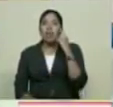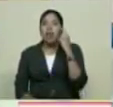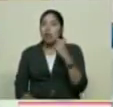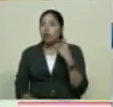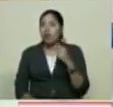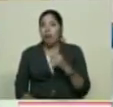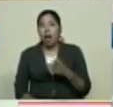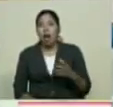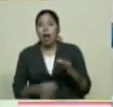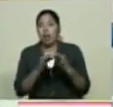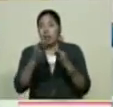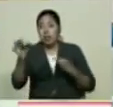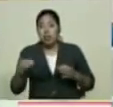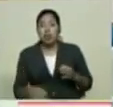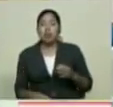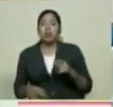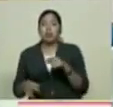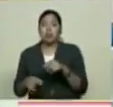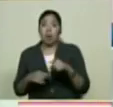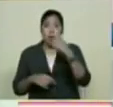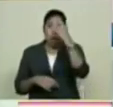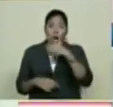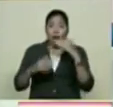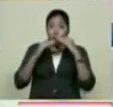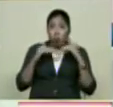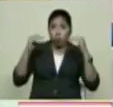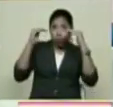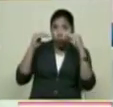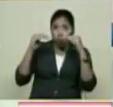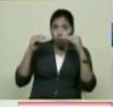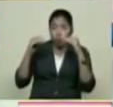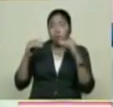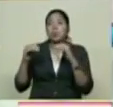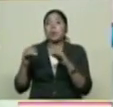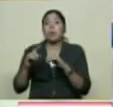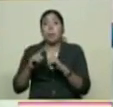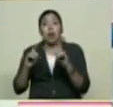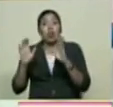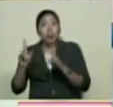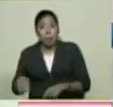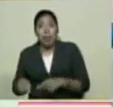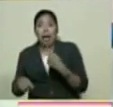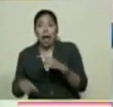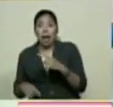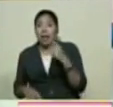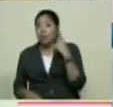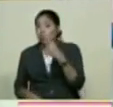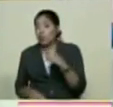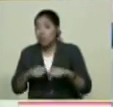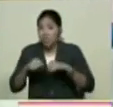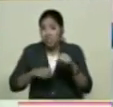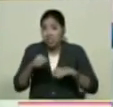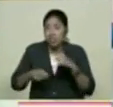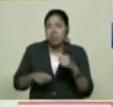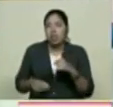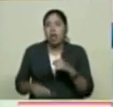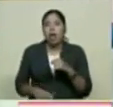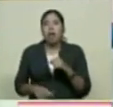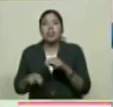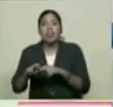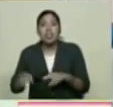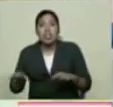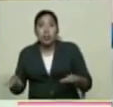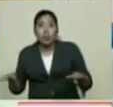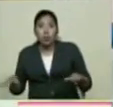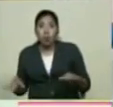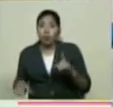casi 90 niños y niñas Una semana antes De la vuelta Muchachos y muchachas Niños y niñas Que vienen con sus padres